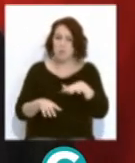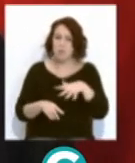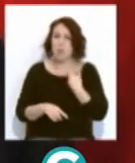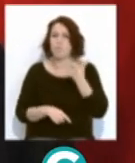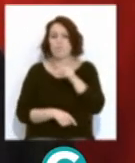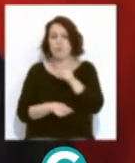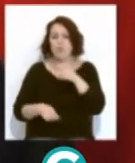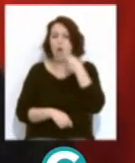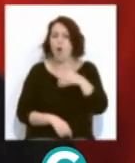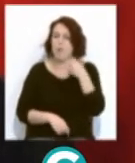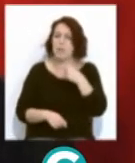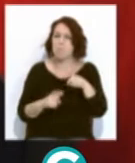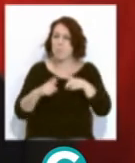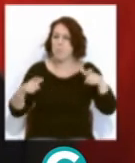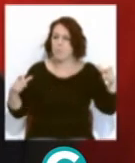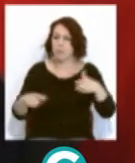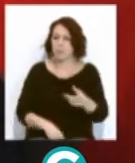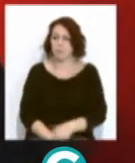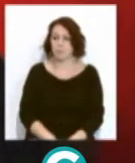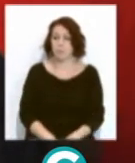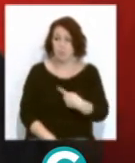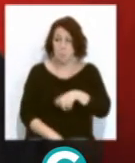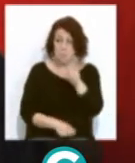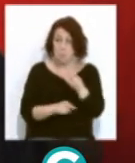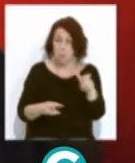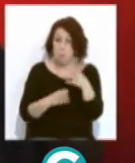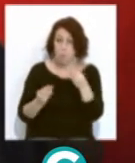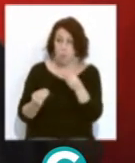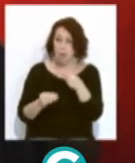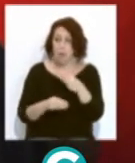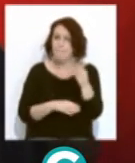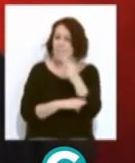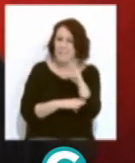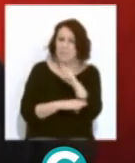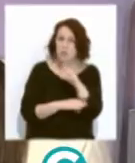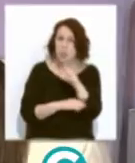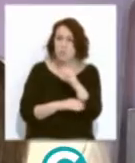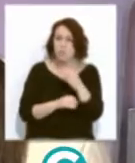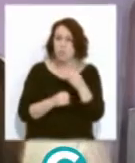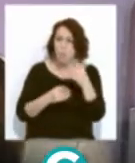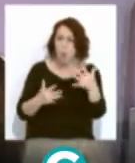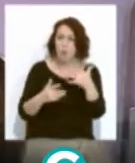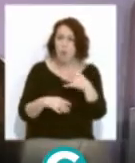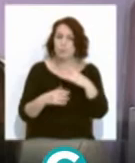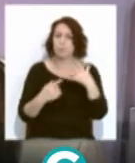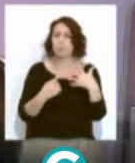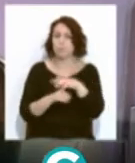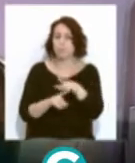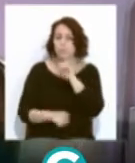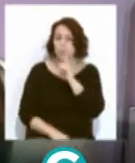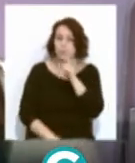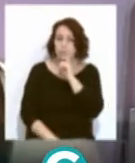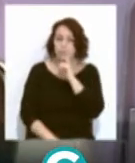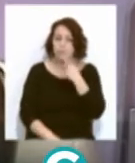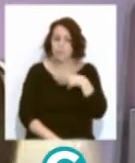se da en personas más jóvenes. Nos encontramos muchas personas con un Parkinson temprano, con una situación muy complicada, que se ven